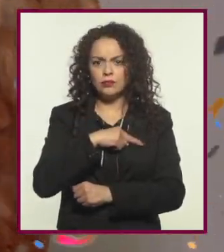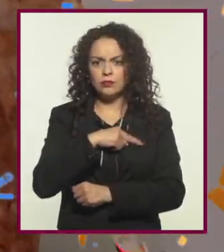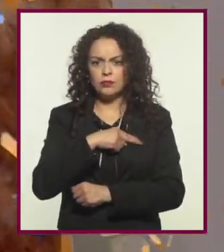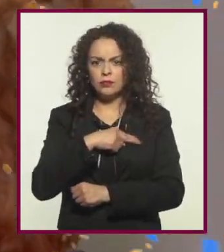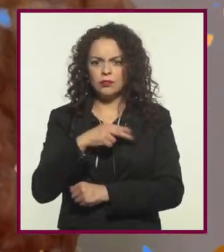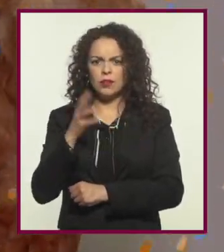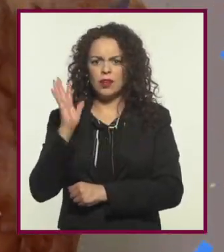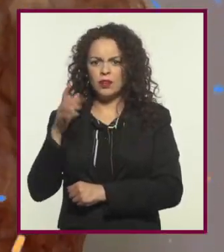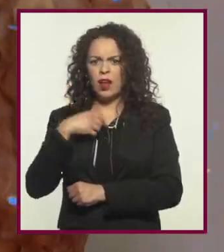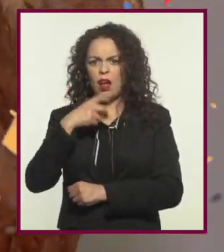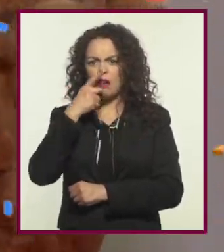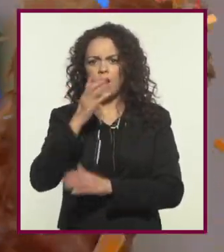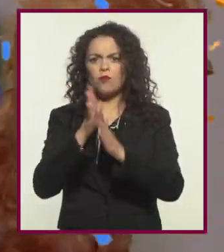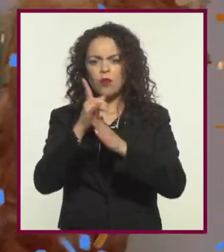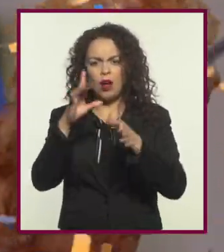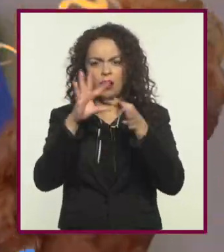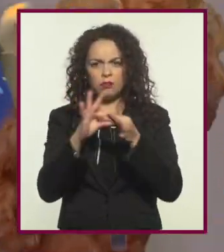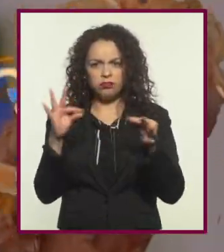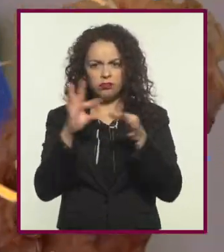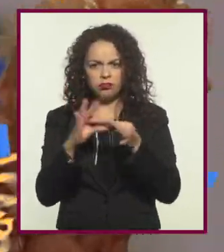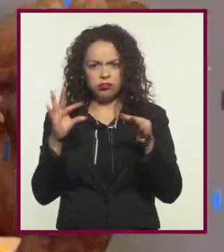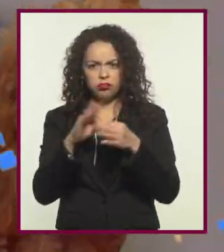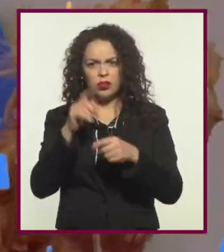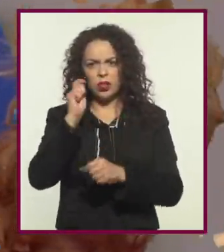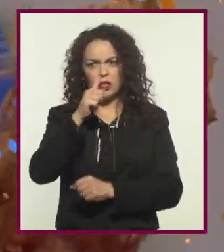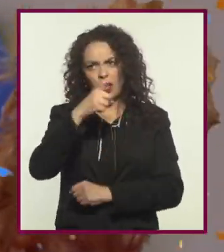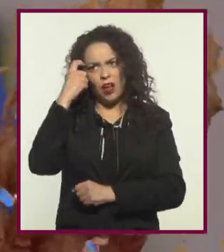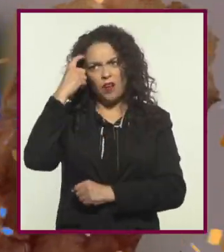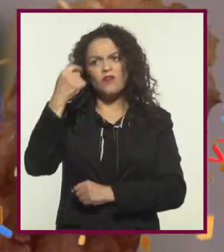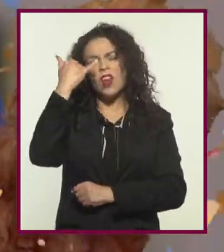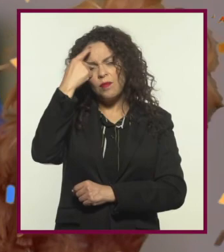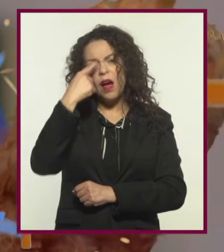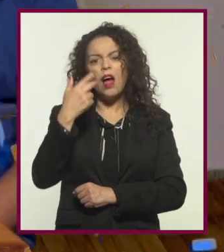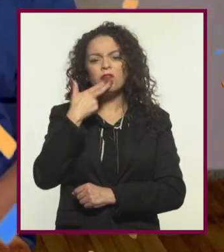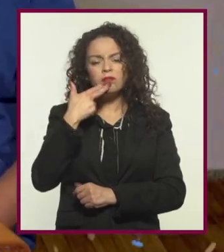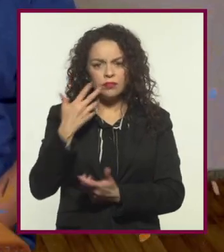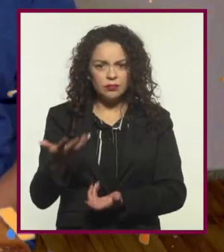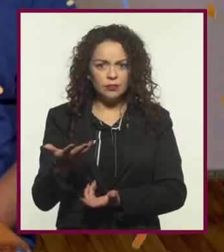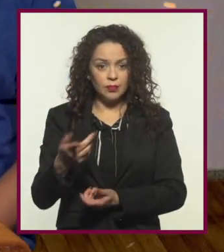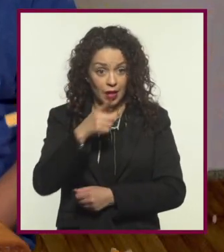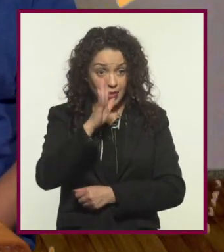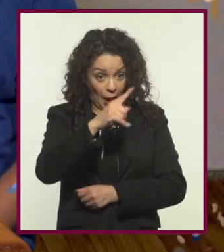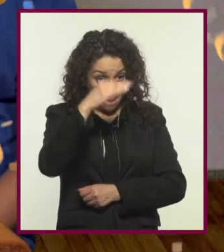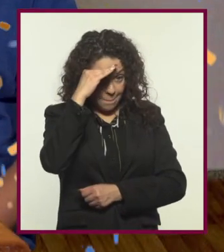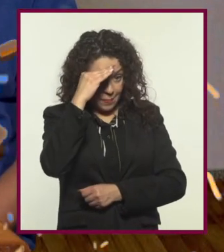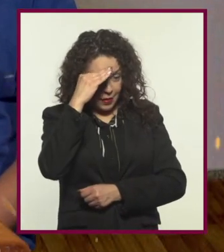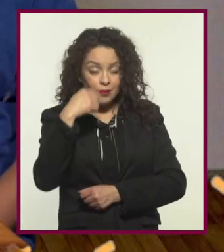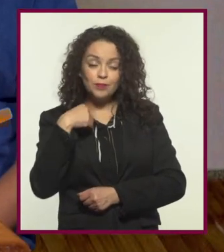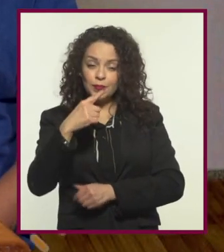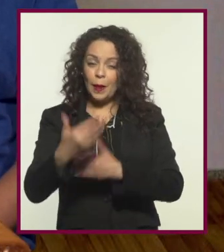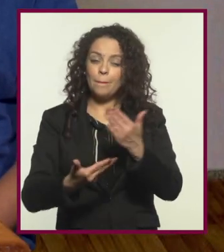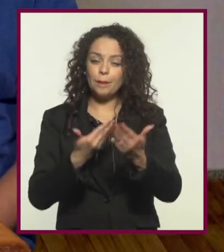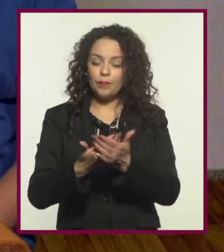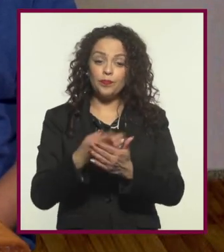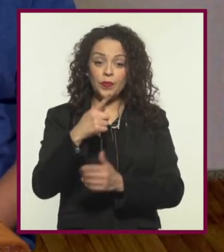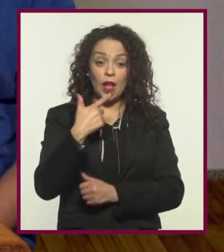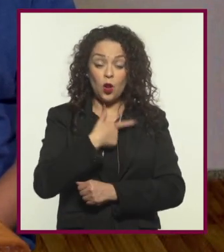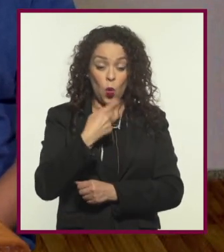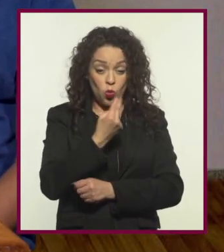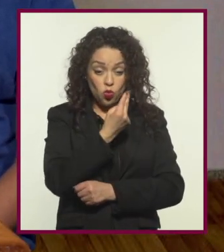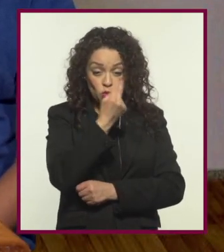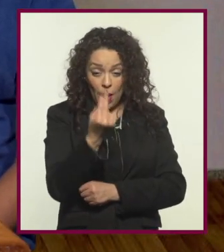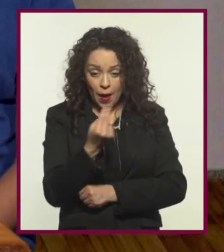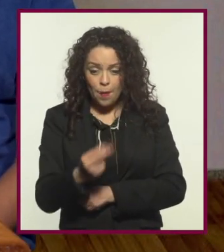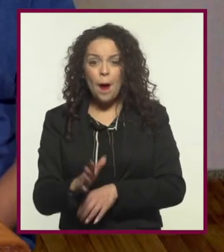habíamos dicho que nos contaran sobre un robot que inventarían y para qué les serviría, ¿no? ¿Ya lo pensaron? Les propongo que a los que les gusta